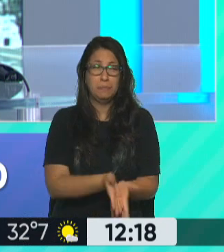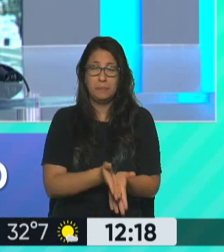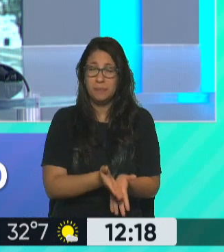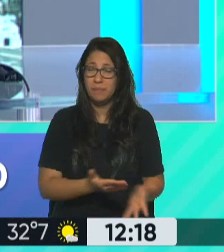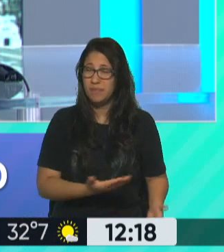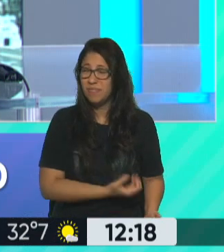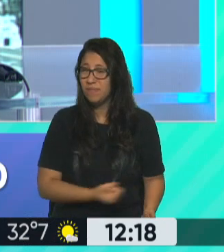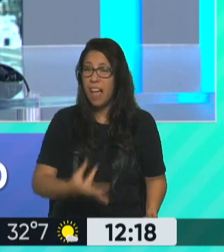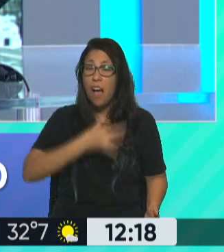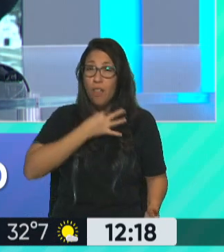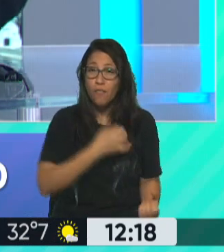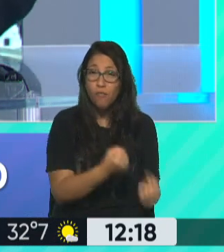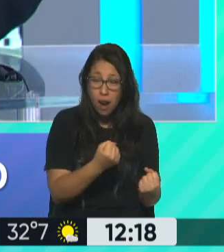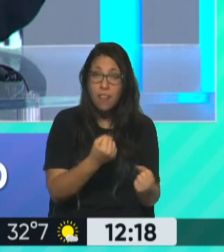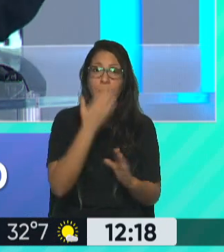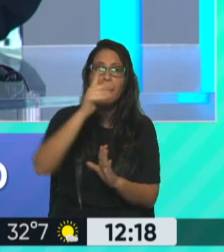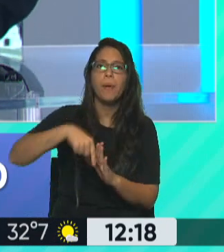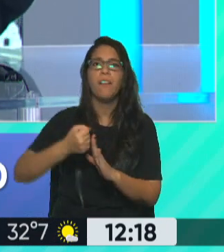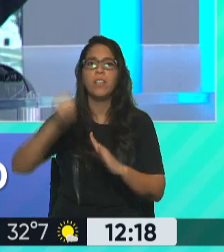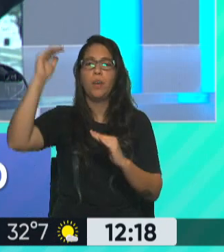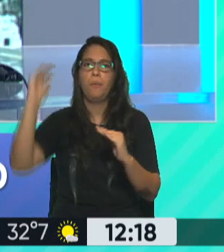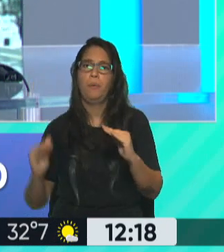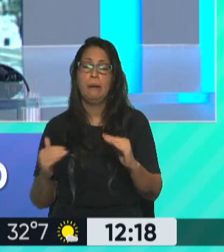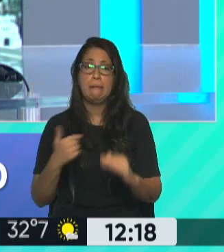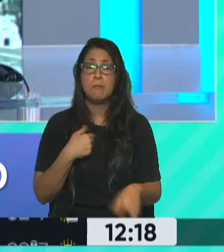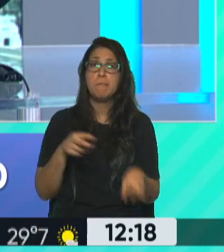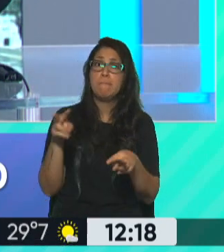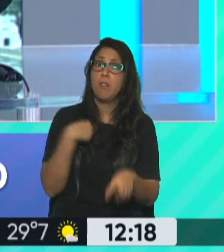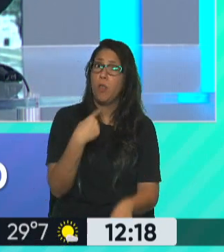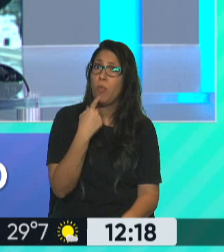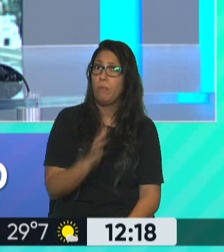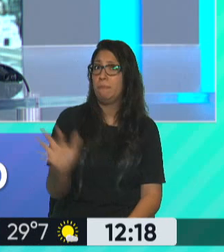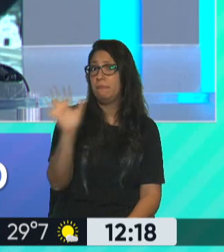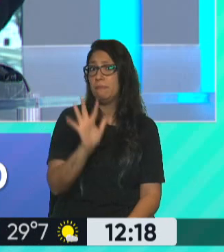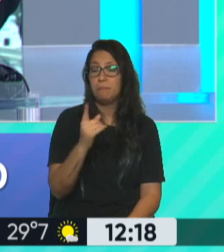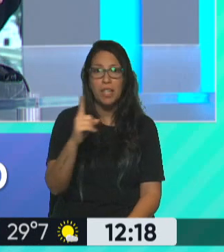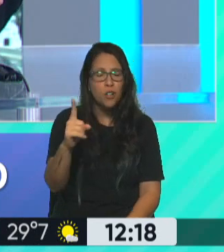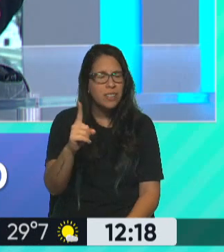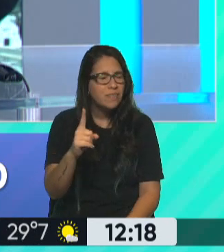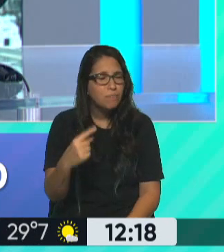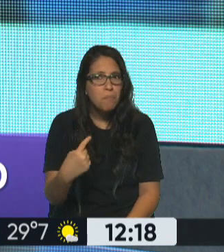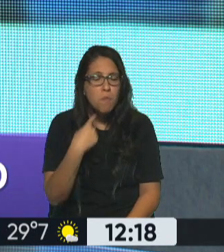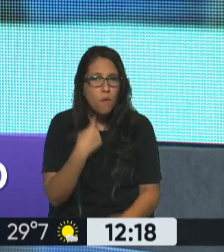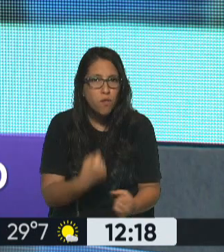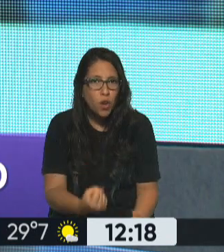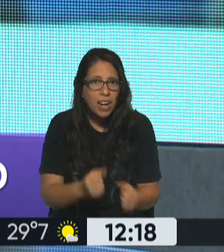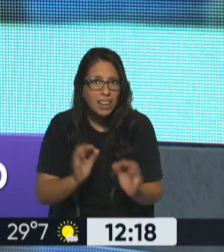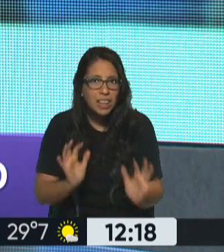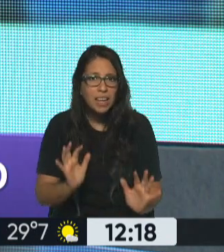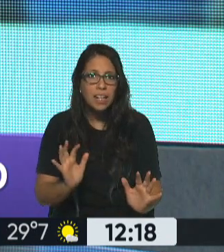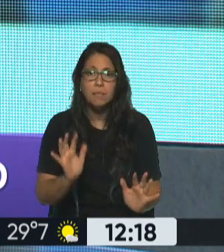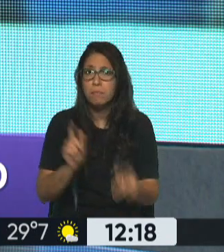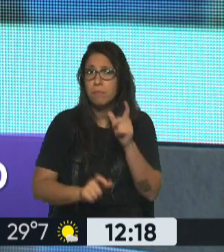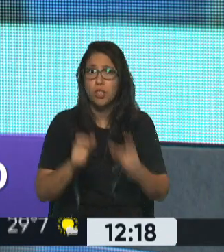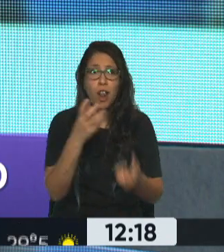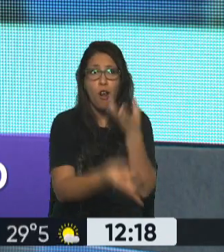es que así se sale la inflación. A mí me parece dudoso, pero de todas formas el costo es altísimo. ¿los precios van a bajar porque la gente no va a